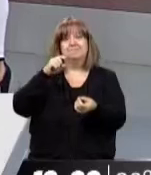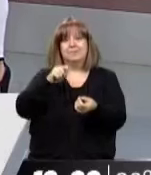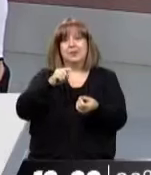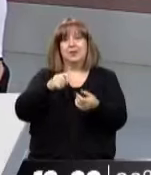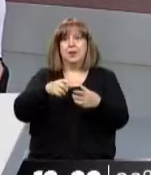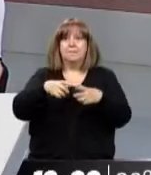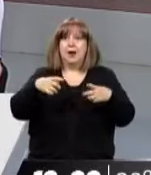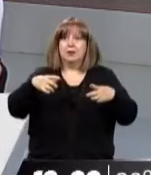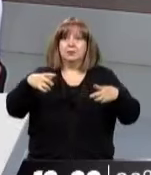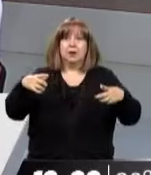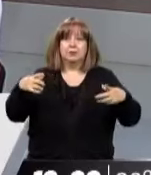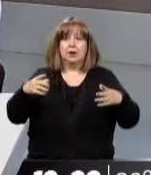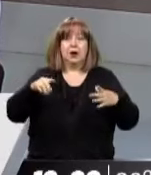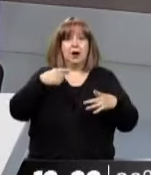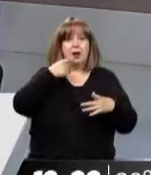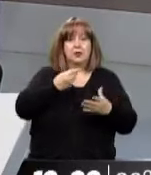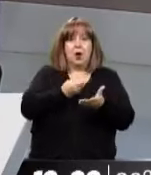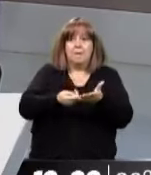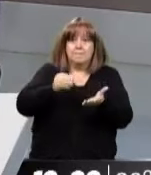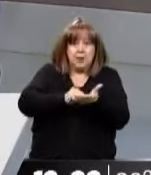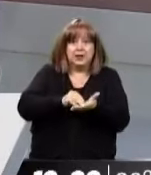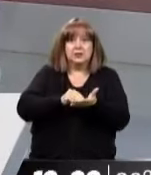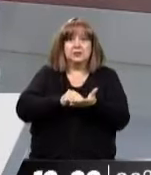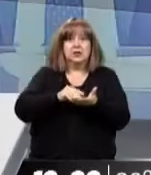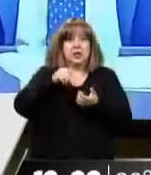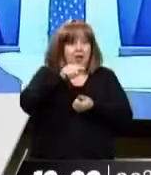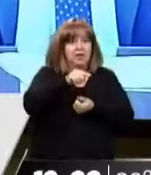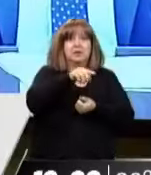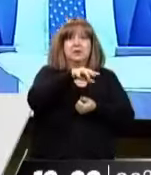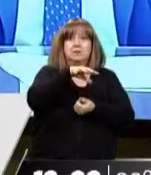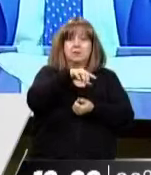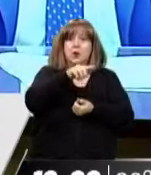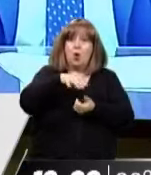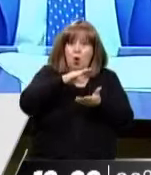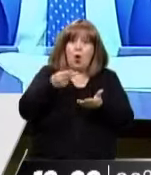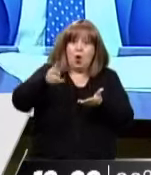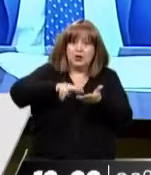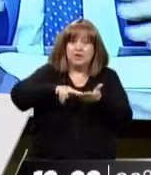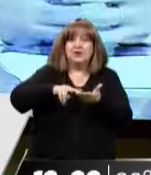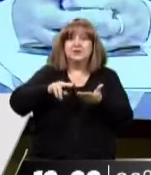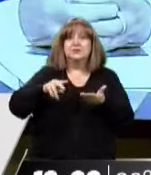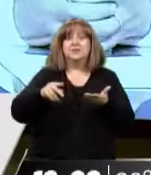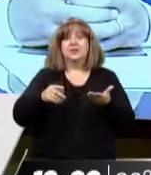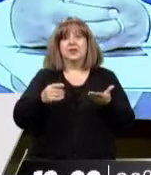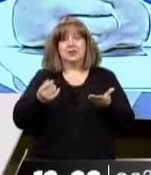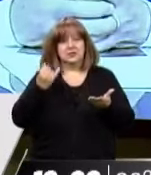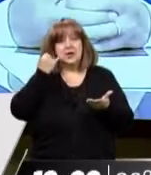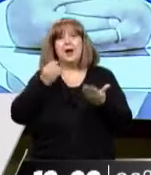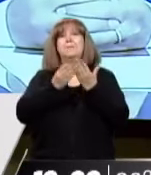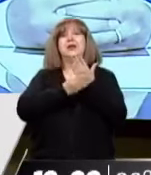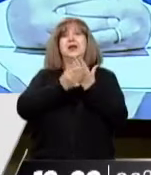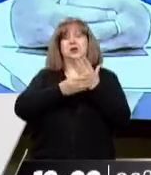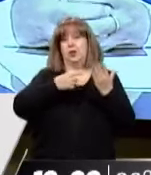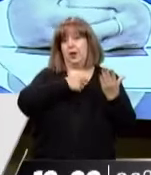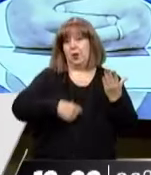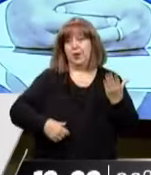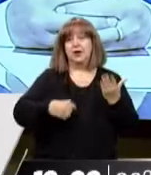más grande, porque ahora se reconocen otros territorios también para estas comunidades. Exactamente, y puesto en términos del ministro de gobierno,